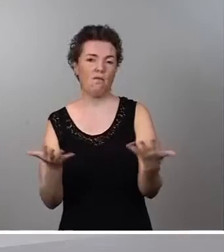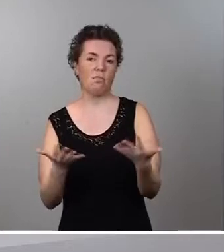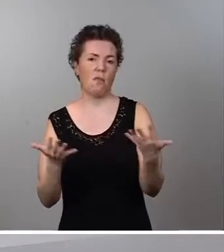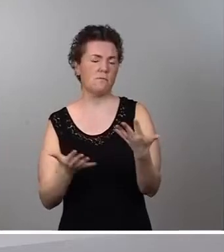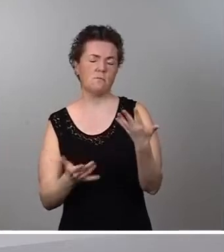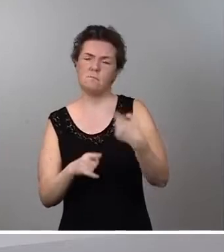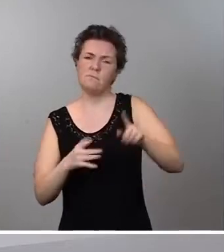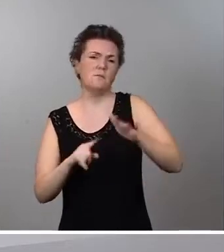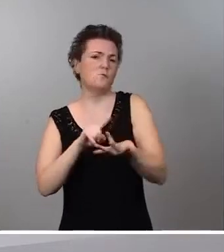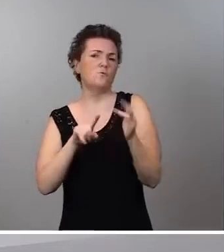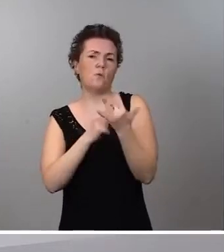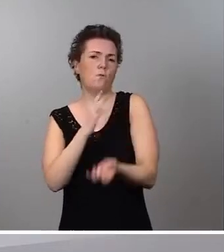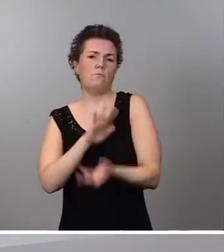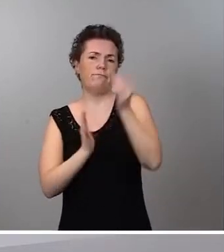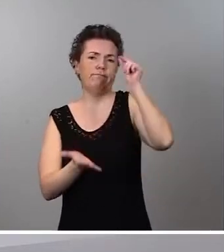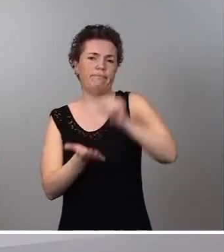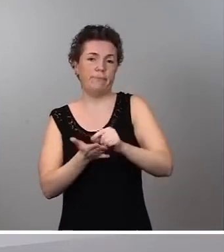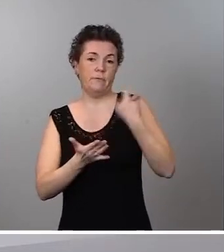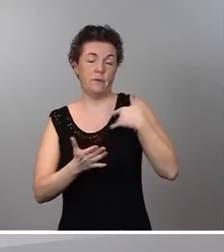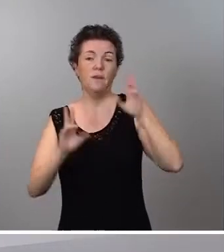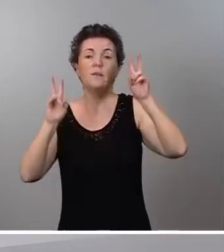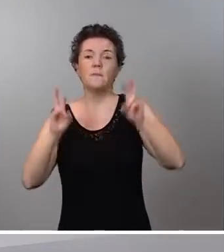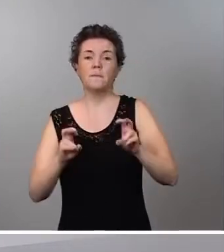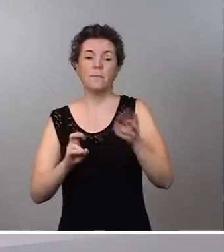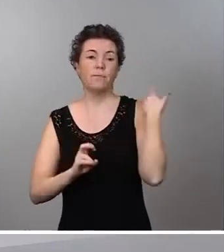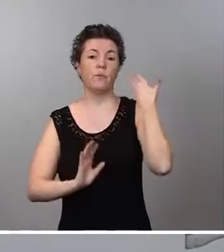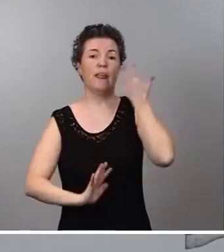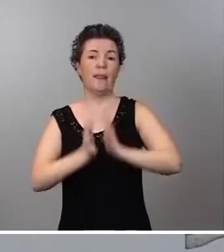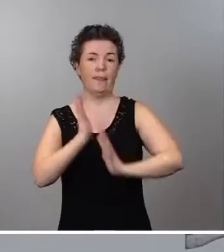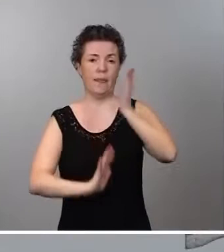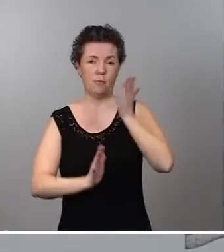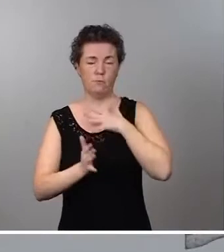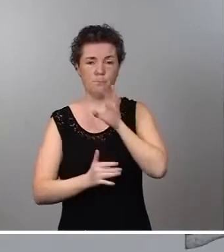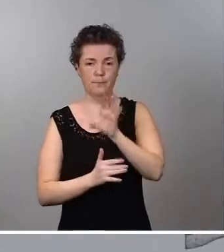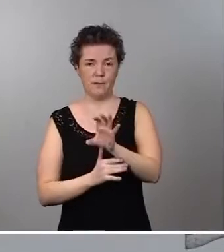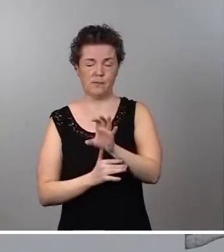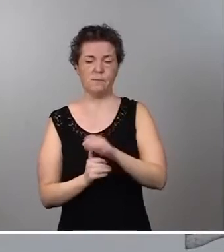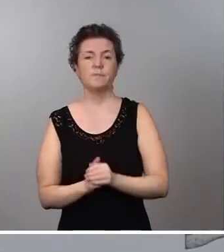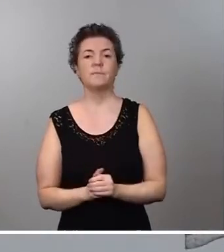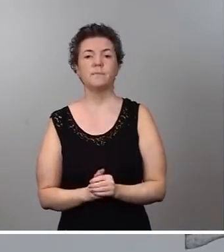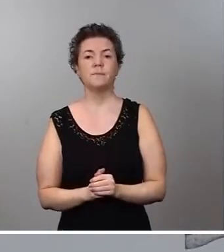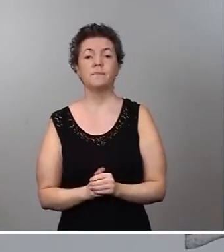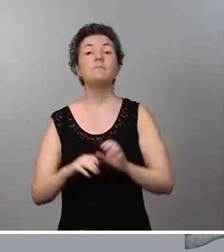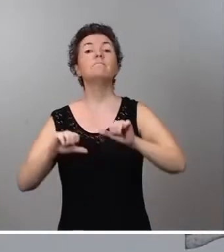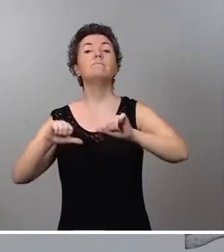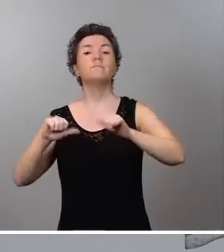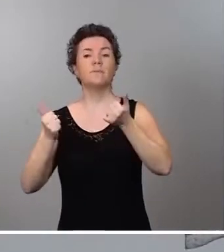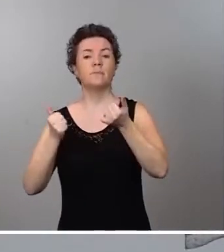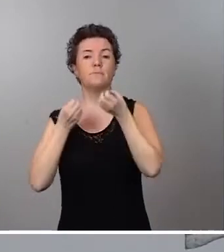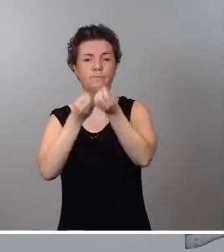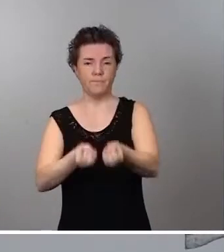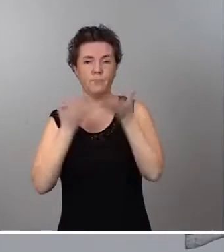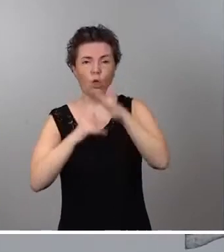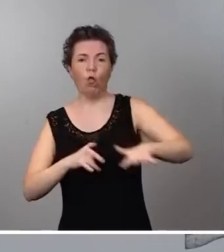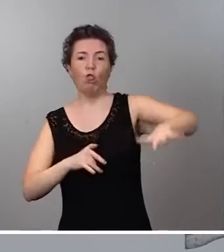lo que ha ocurrido en relación a los incendios en nuestro país. ha aprobado la declaración de zona afectada por